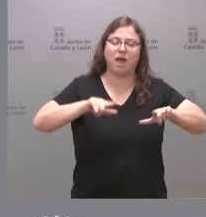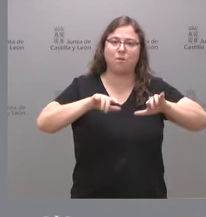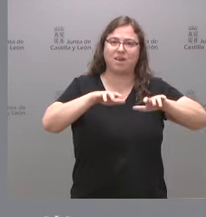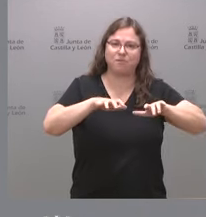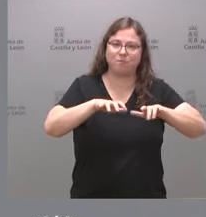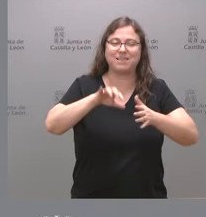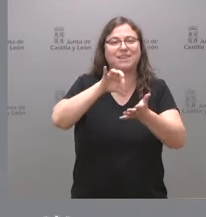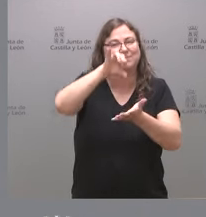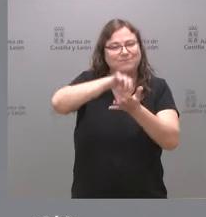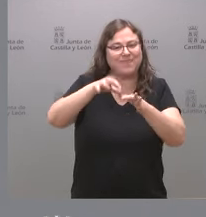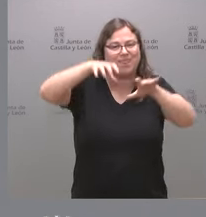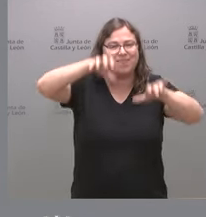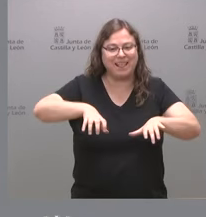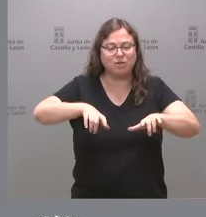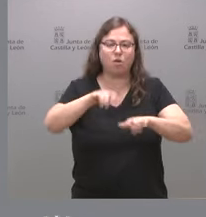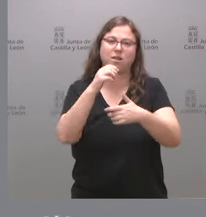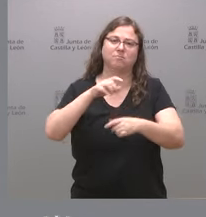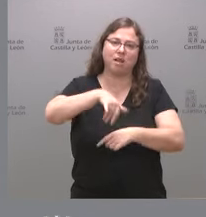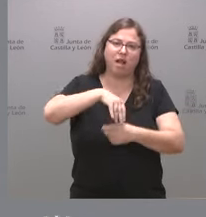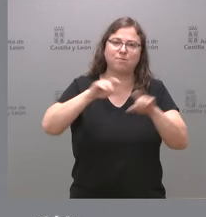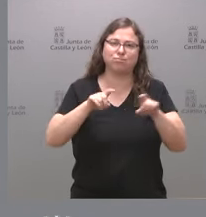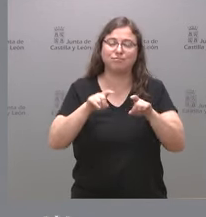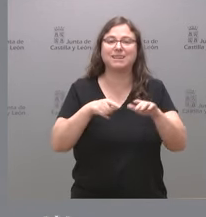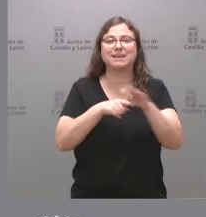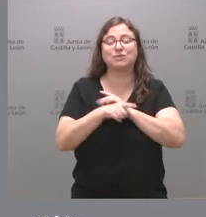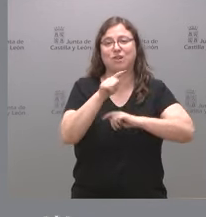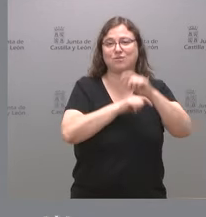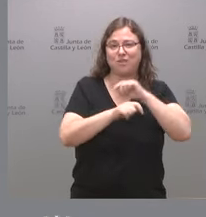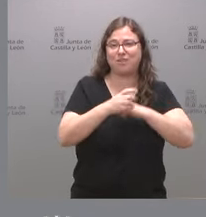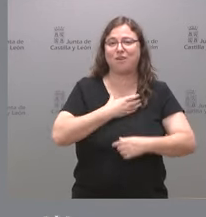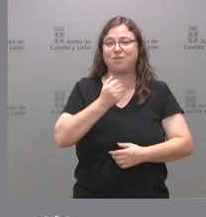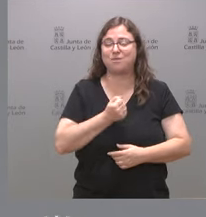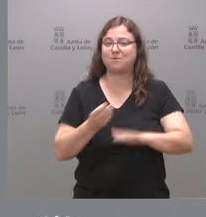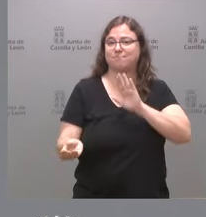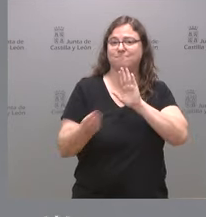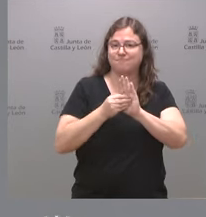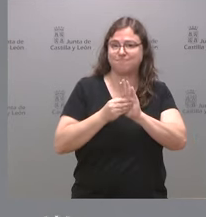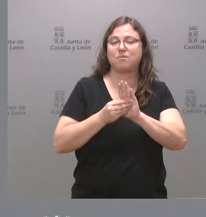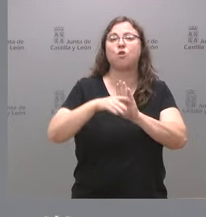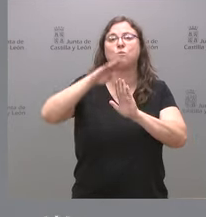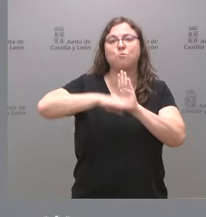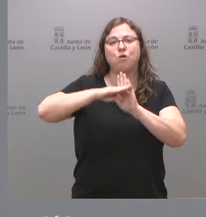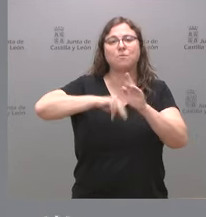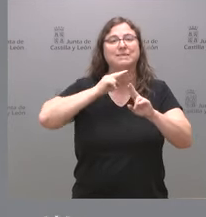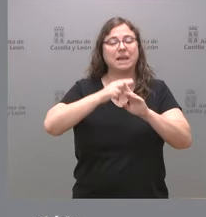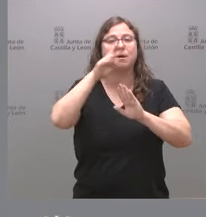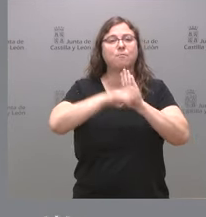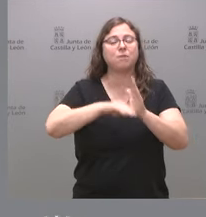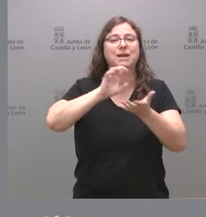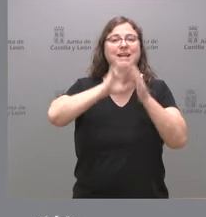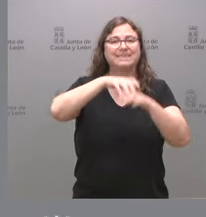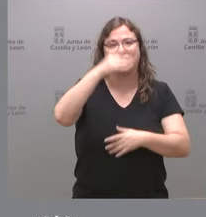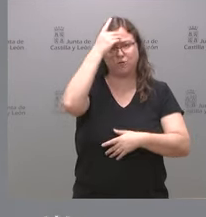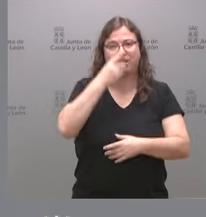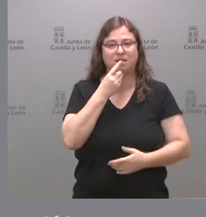gestionados por ayuntamientos y asociaciones del medio rural adheridos a este programa que les digo es el programa Castilla y León Digital. En total,